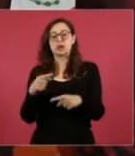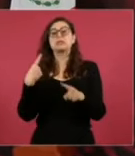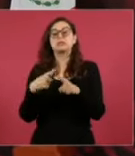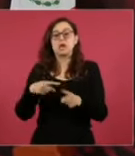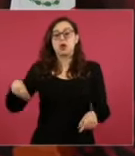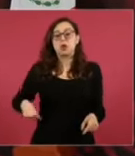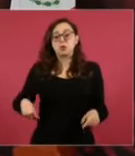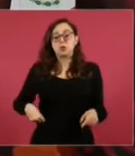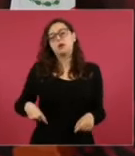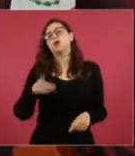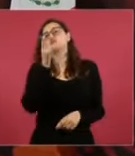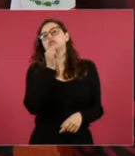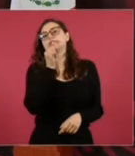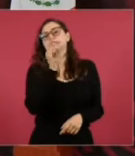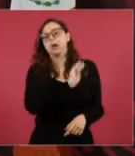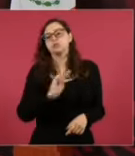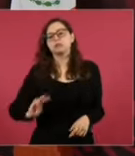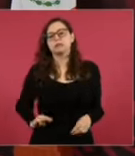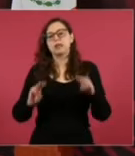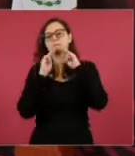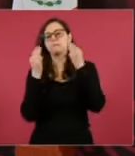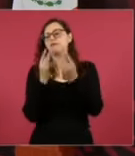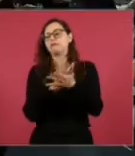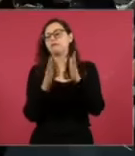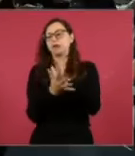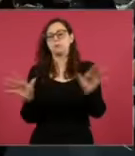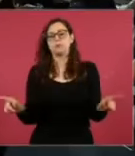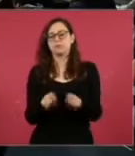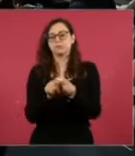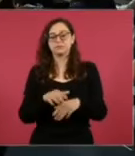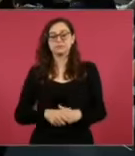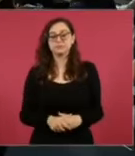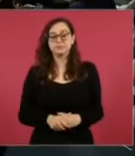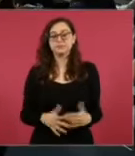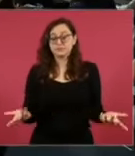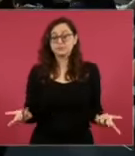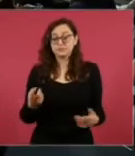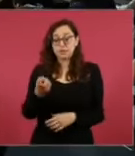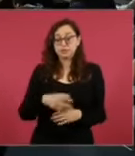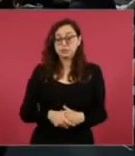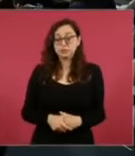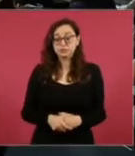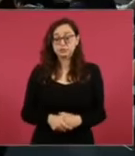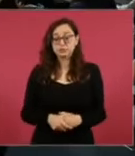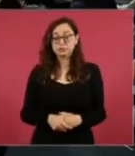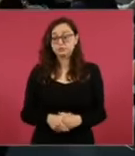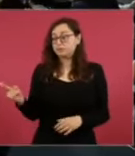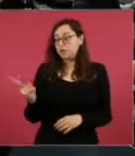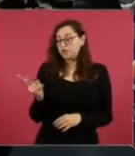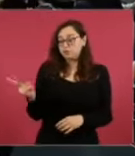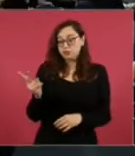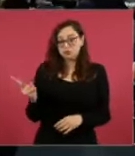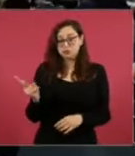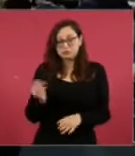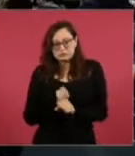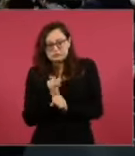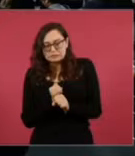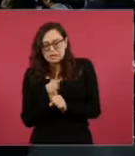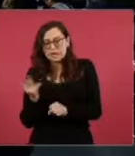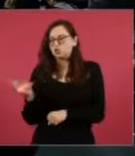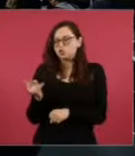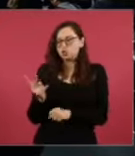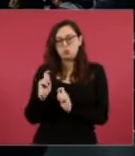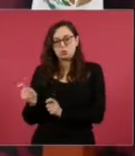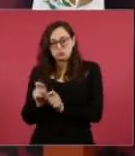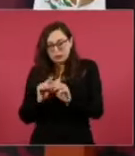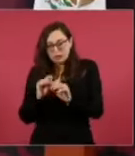a los miembros de esas policías locales y a sus cómplices del crimen organizado. Ahí está. Eso es. Es que esto no se había